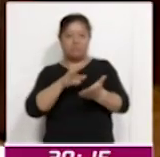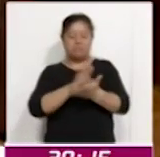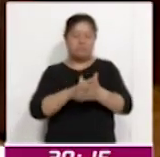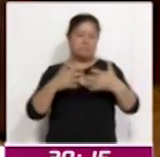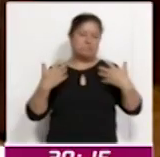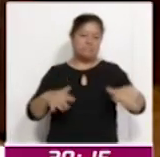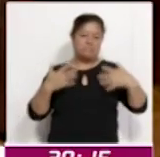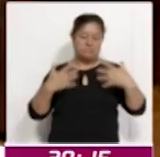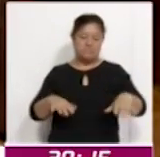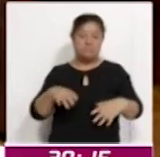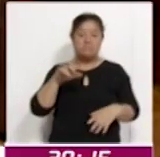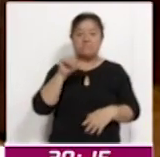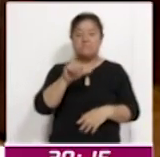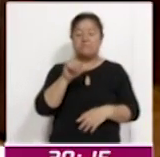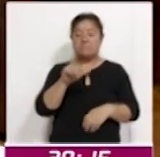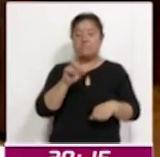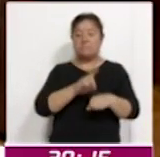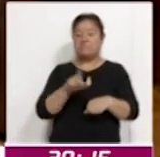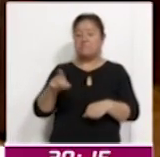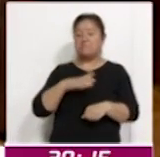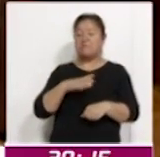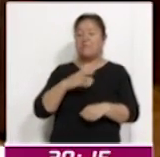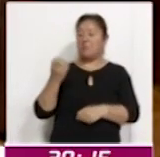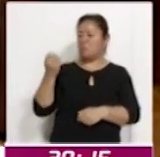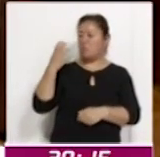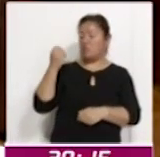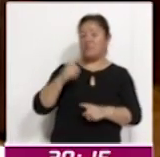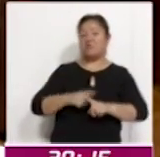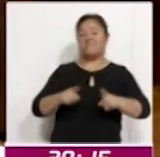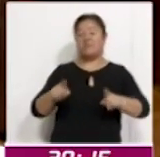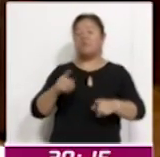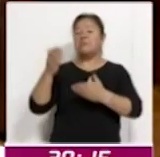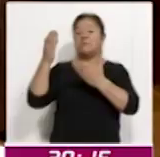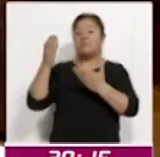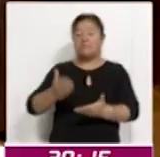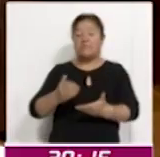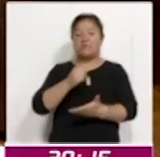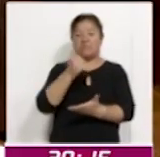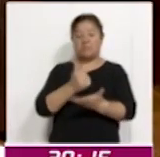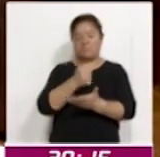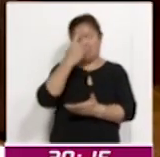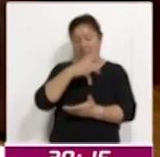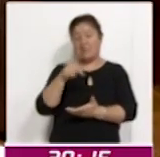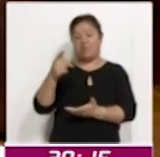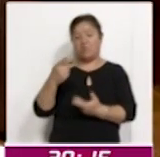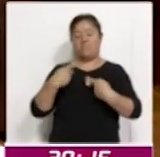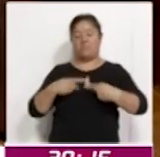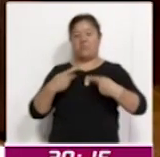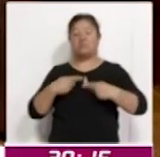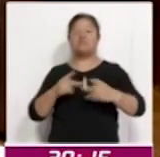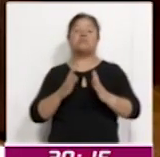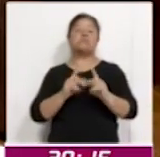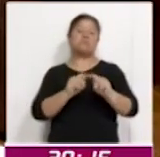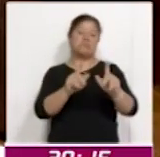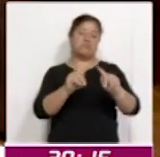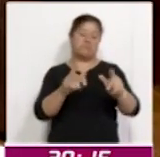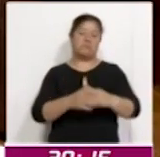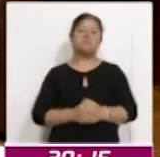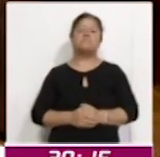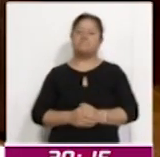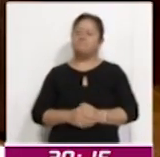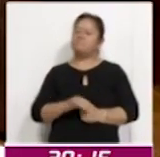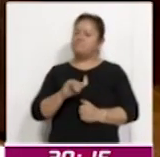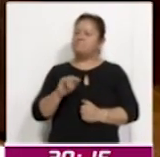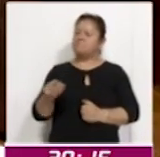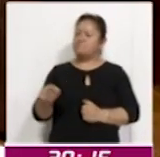16 días, donde habrá diferentes ponentes que vienen de la Ciudad de México y de Tlaxcala también tenemos participantes. Así es, participan, como